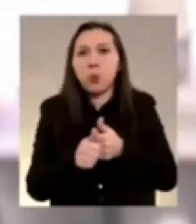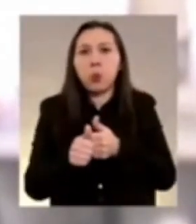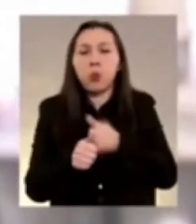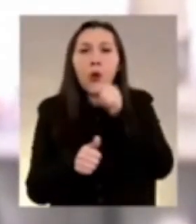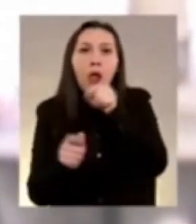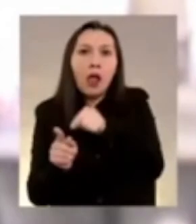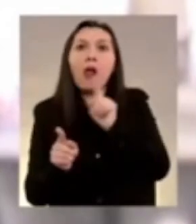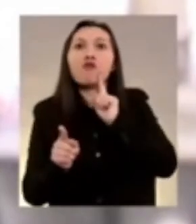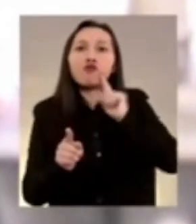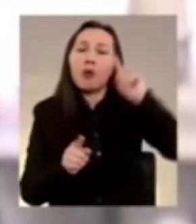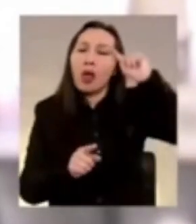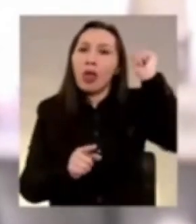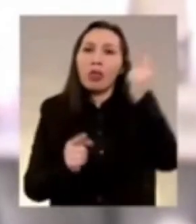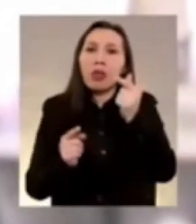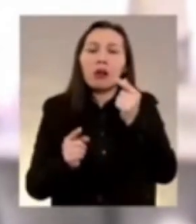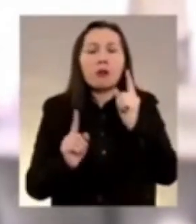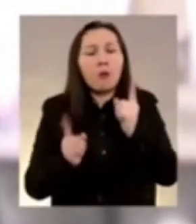sus ideas,